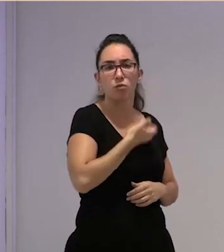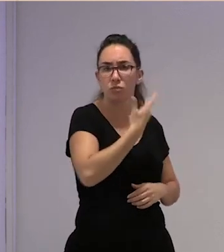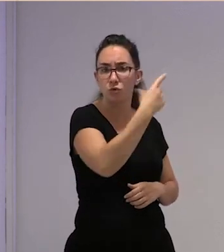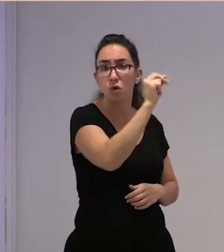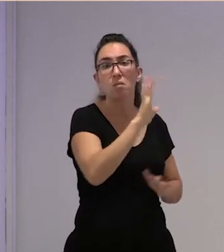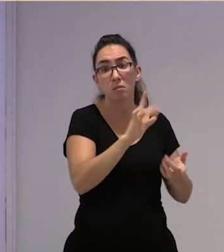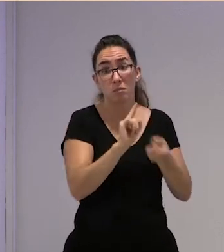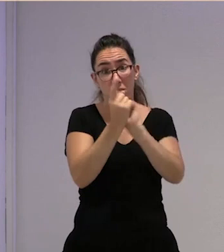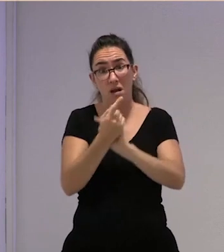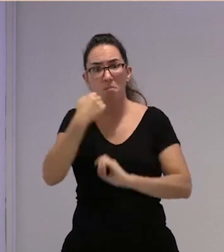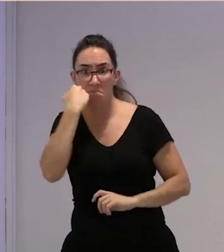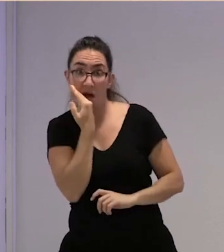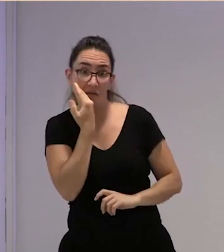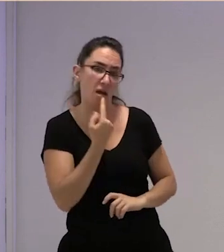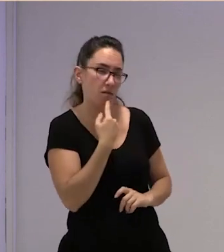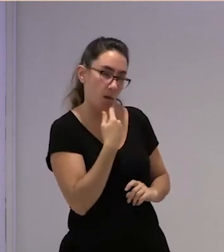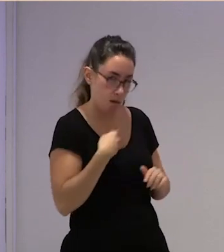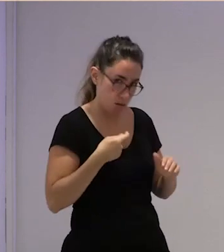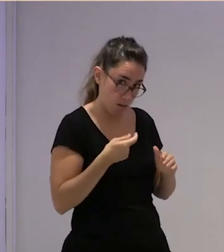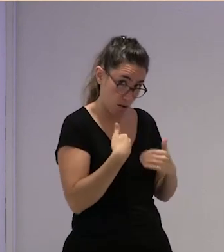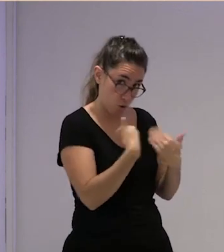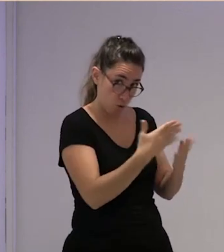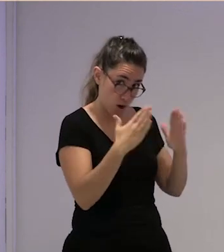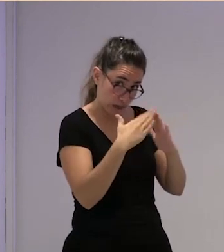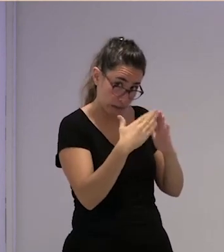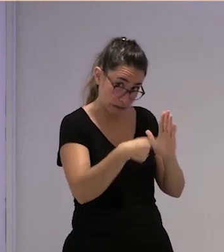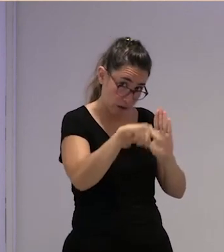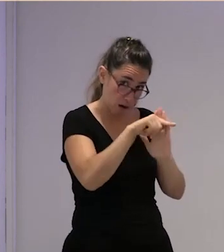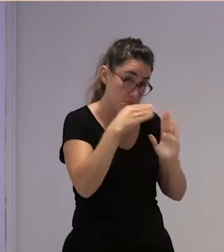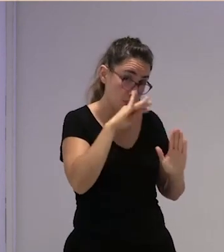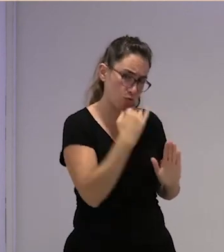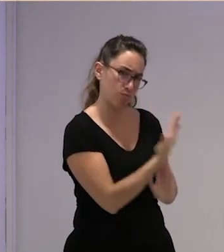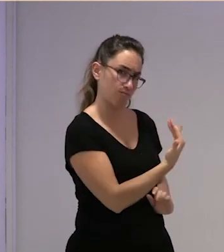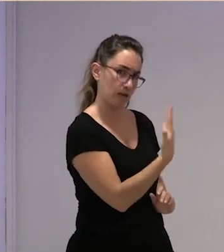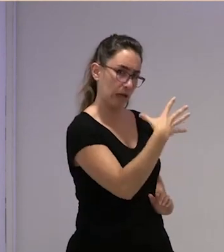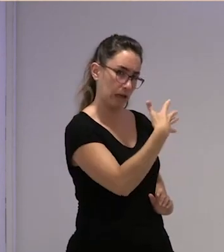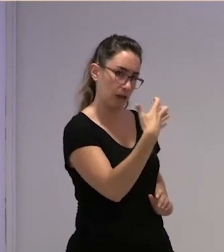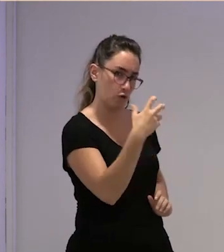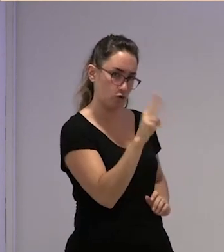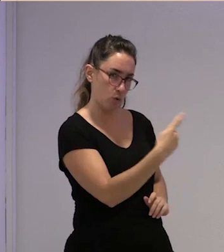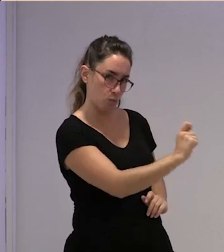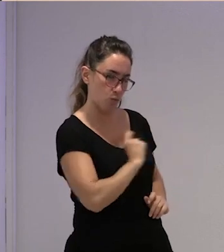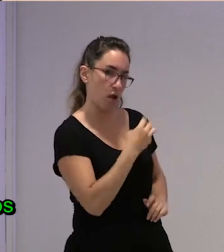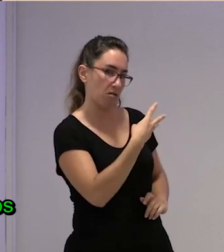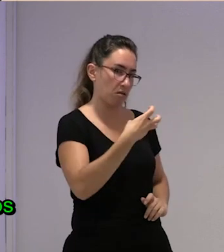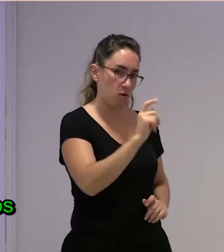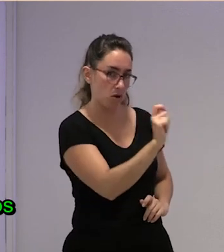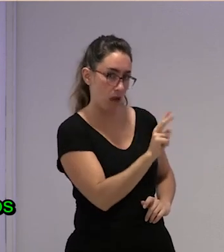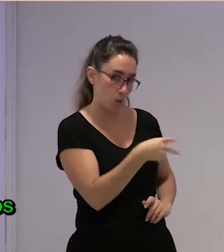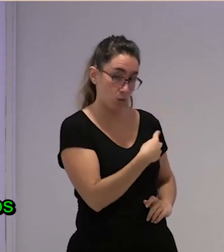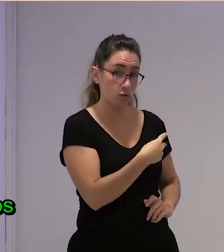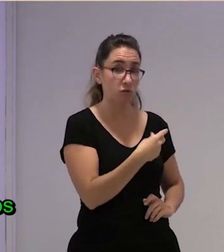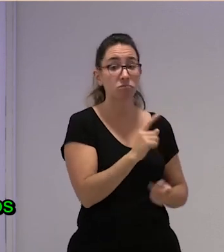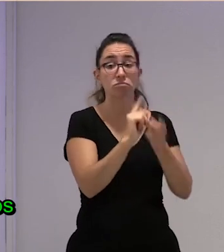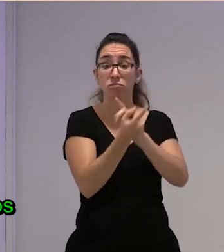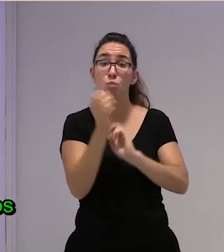mejor te dicen pues yo estoy en tal casa y si te empadrono aquí pues me das 500 euros me das 300 a los hombres y a las mujeres